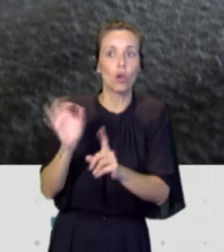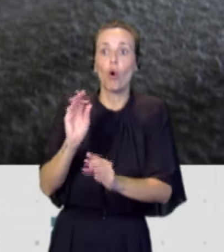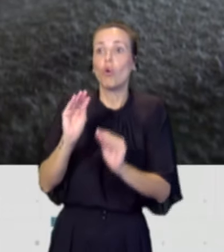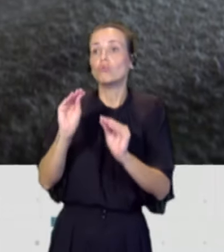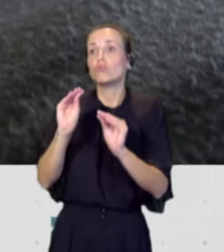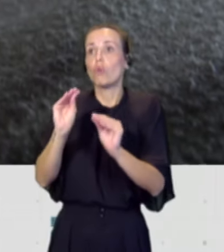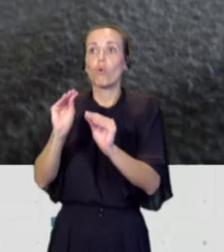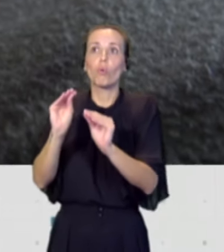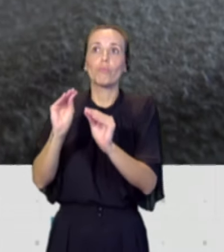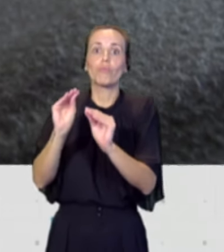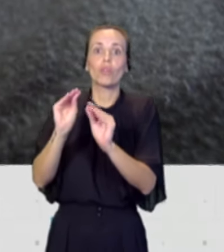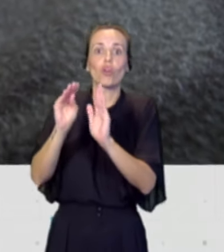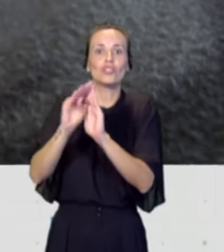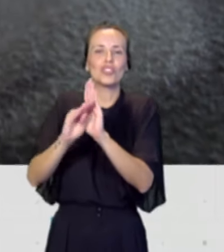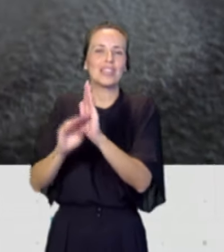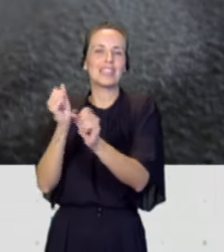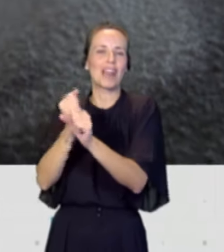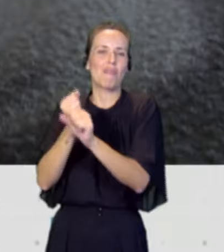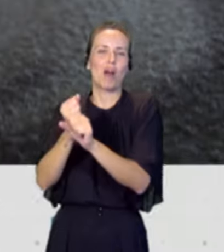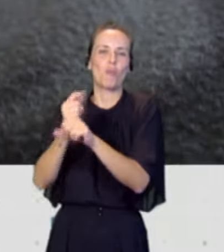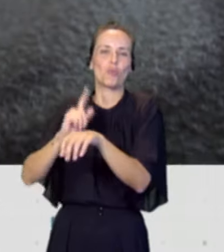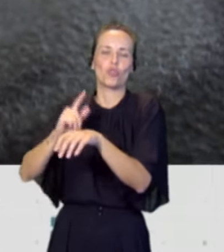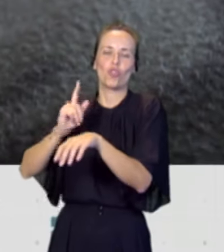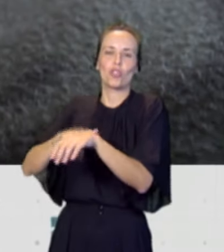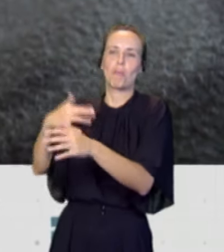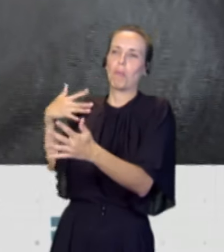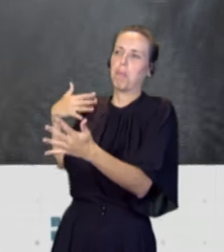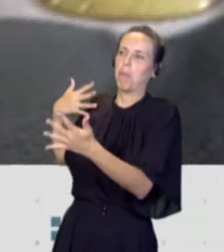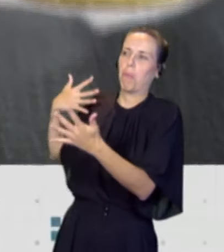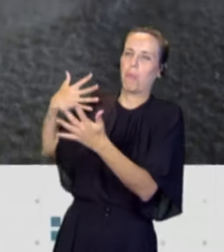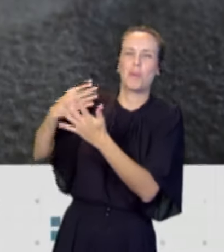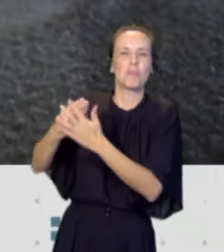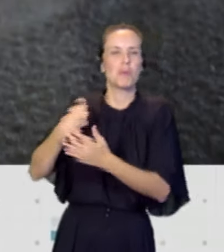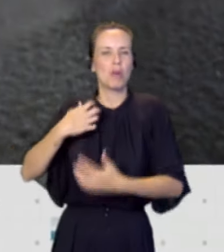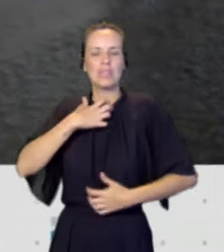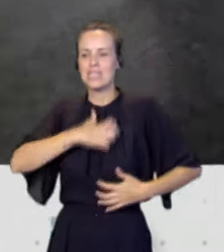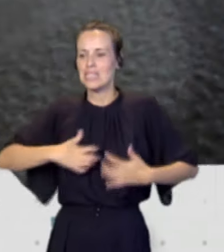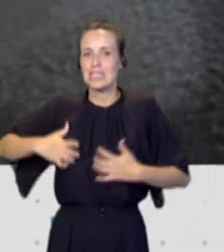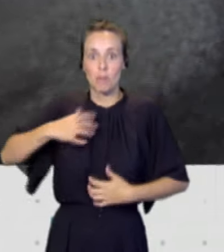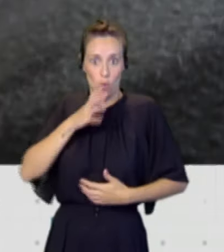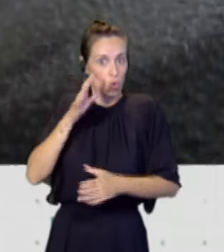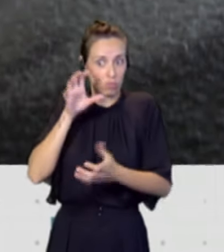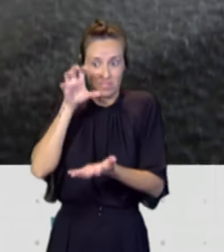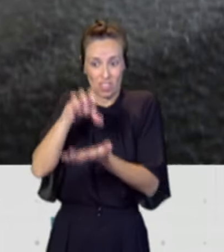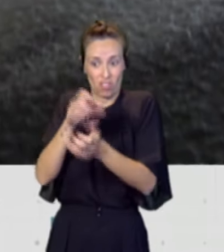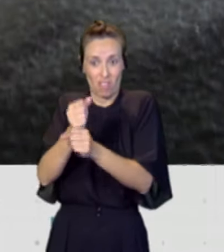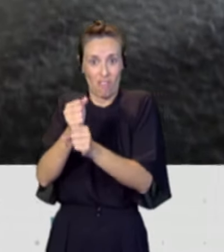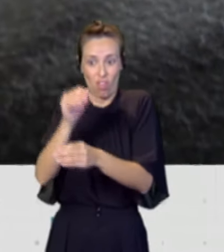mantenidas en el tiempo de mucha agitación en los recursos o